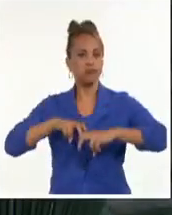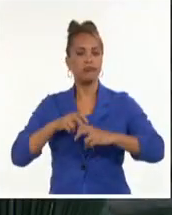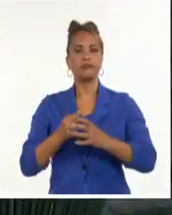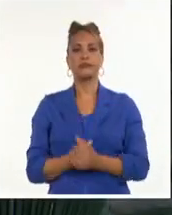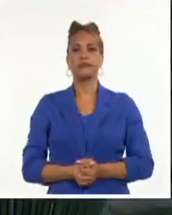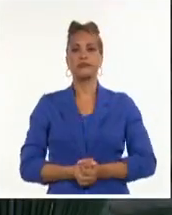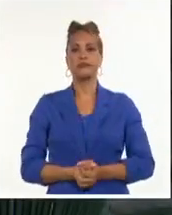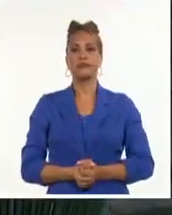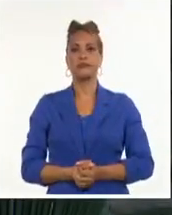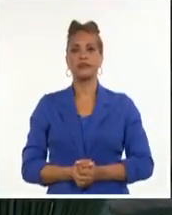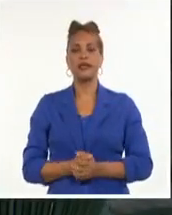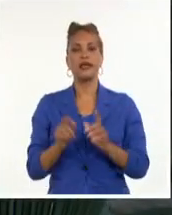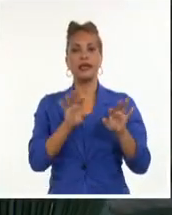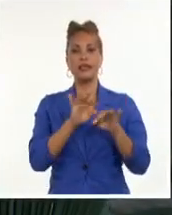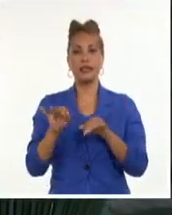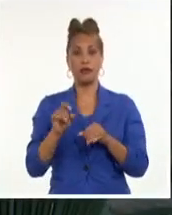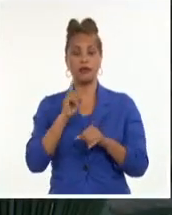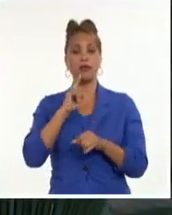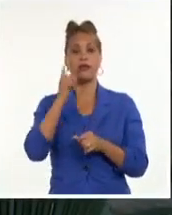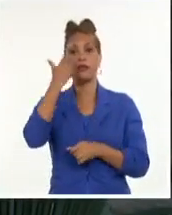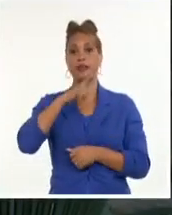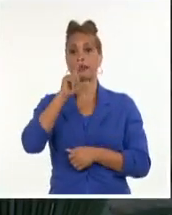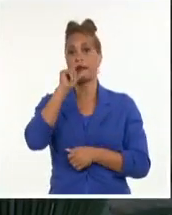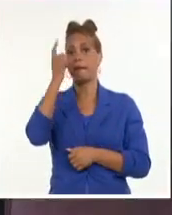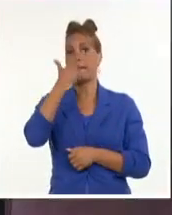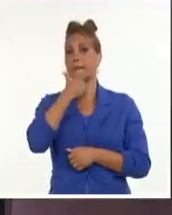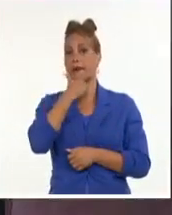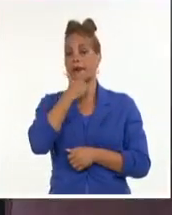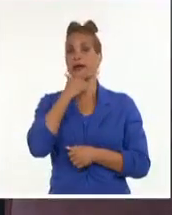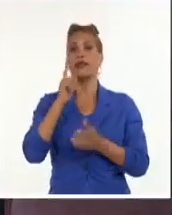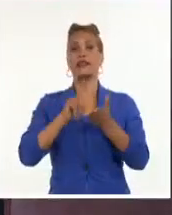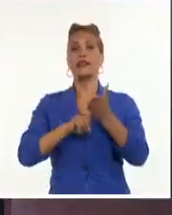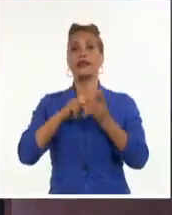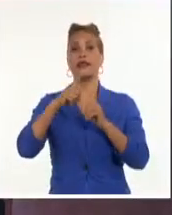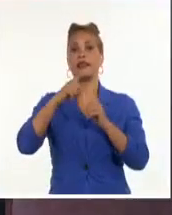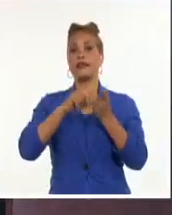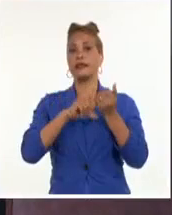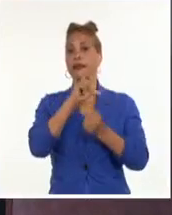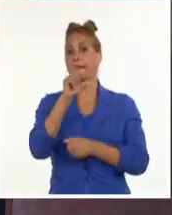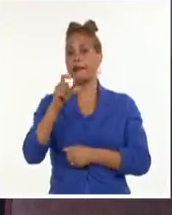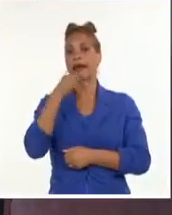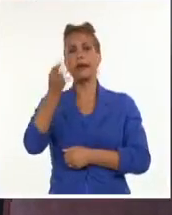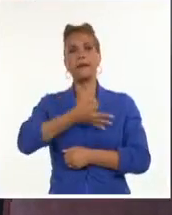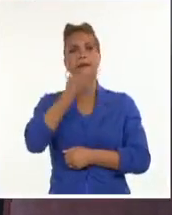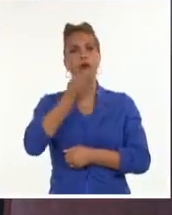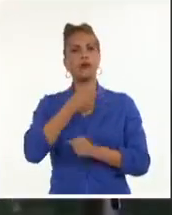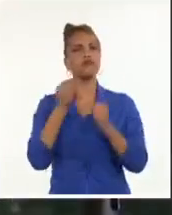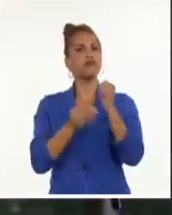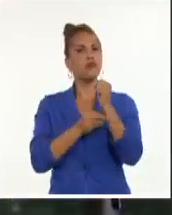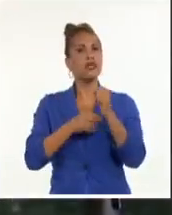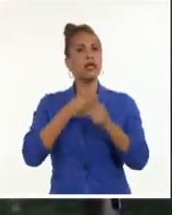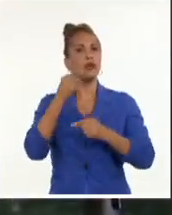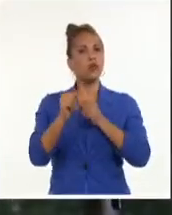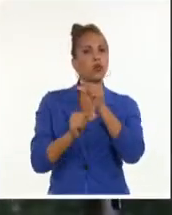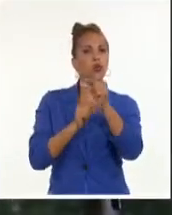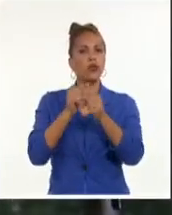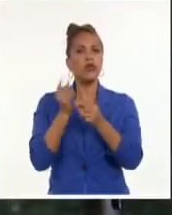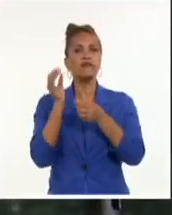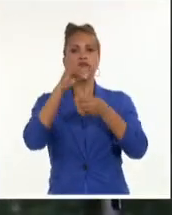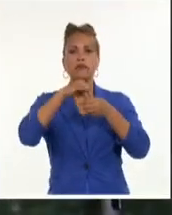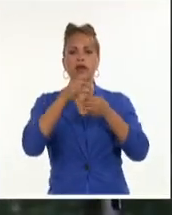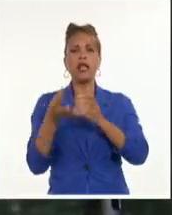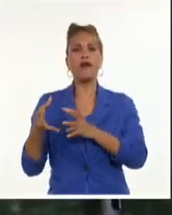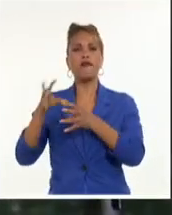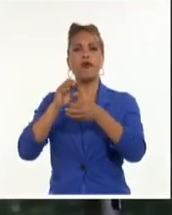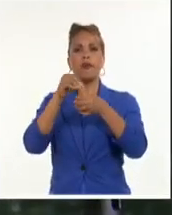El secretario ejecutivo del ALBA-TCP, Sacha Llorenti, describió como fuerte y cada vez más relevante al mecanismo de integración que